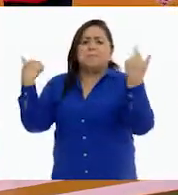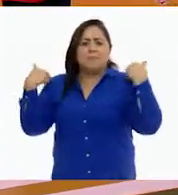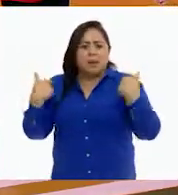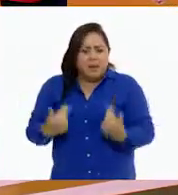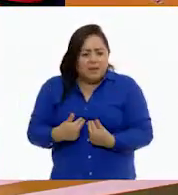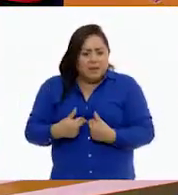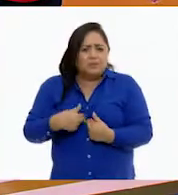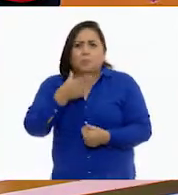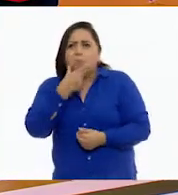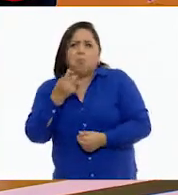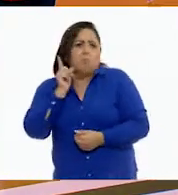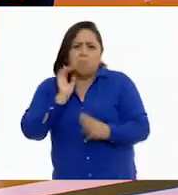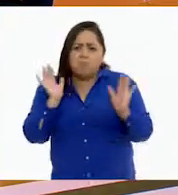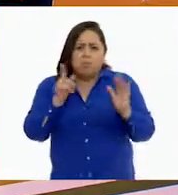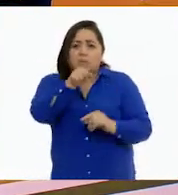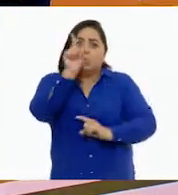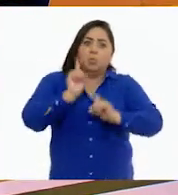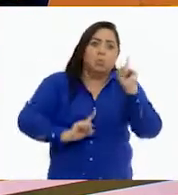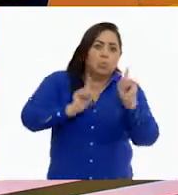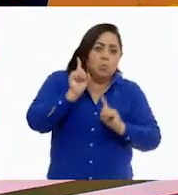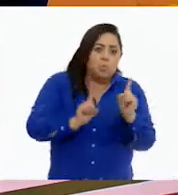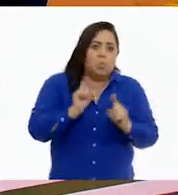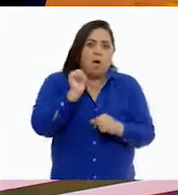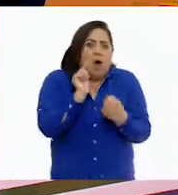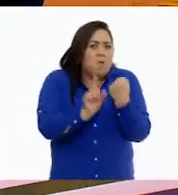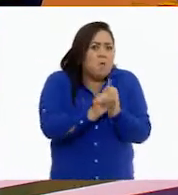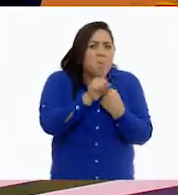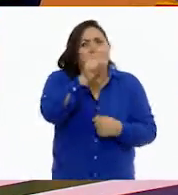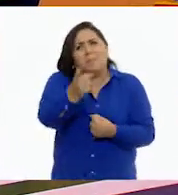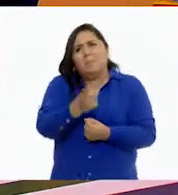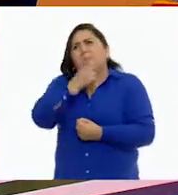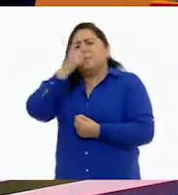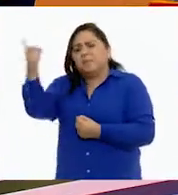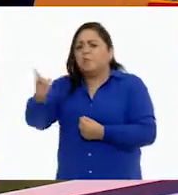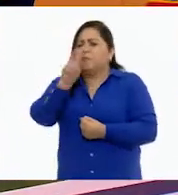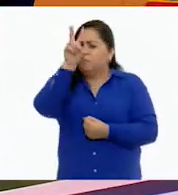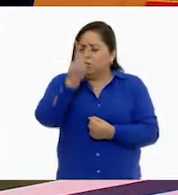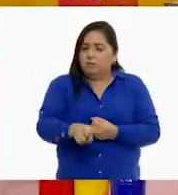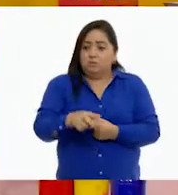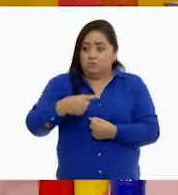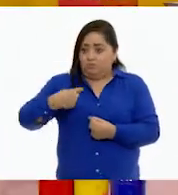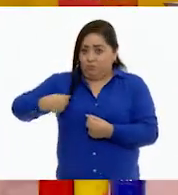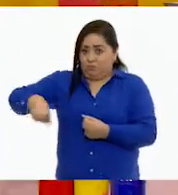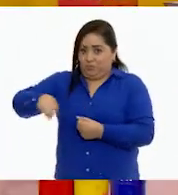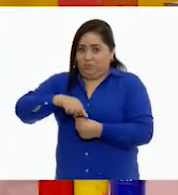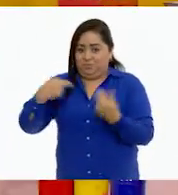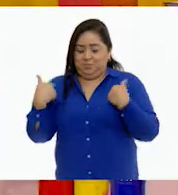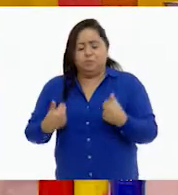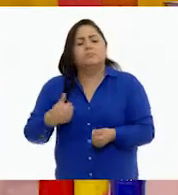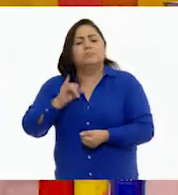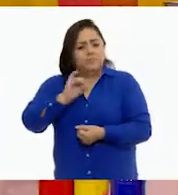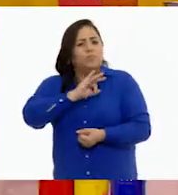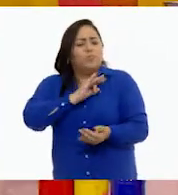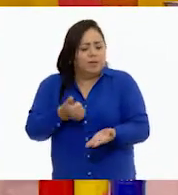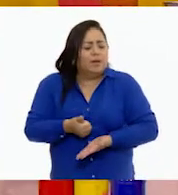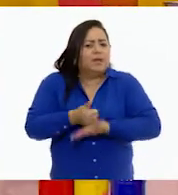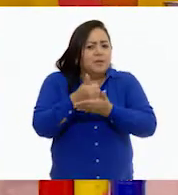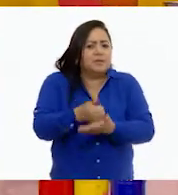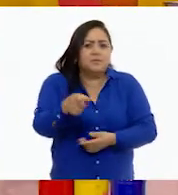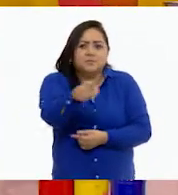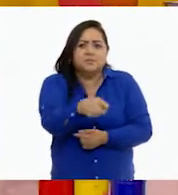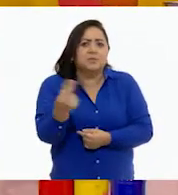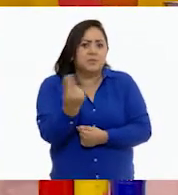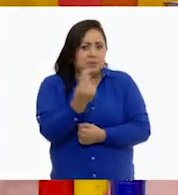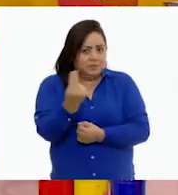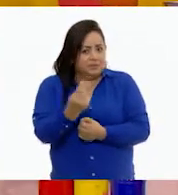profesora si tienes alguna duda o algún problema. Créeme que nosotros, gustosos, te vamos a poder ayudar en lo que